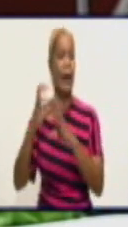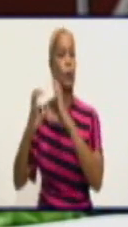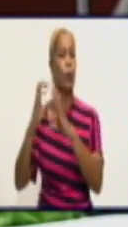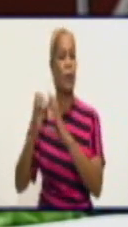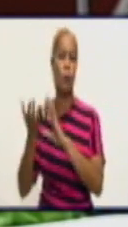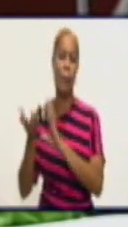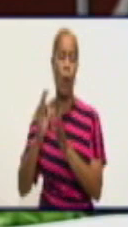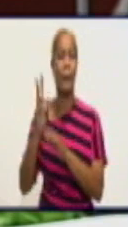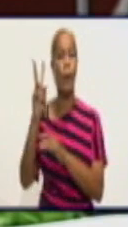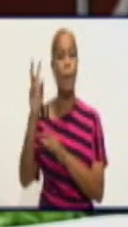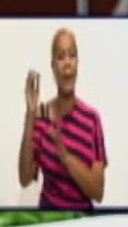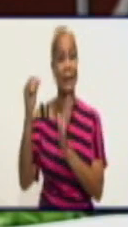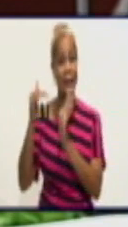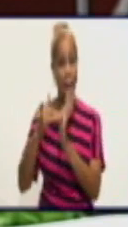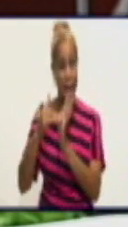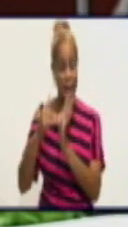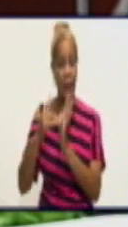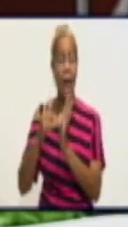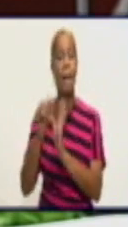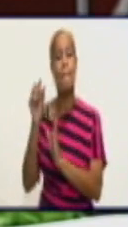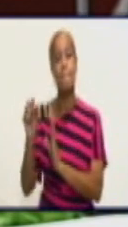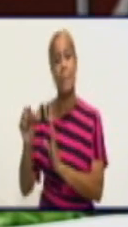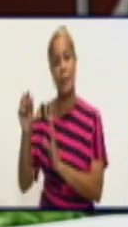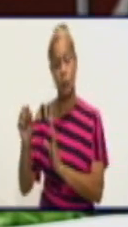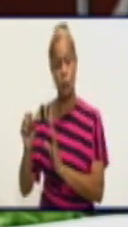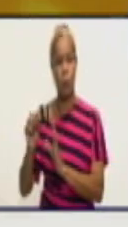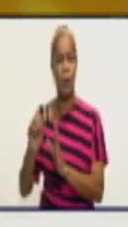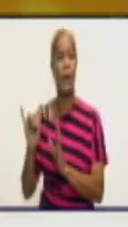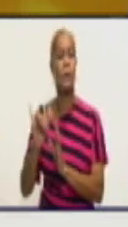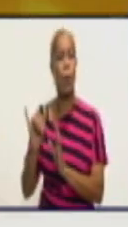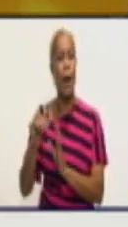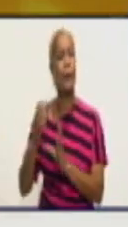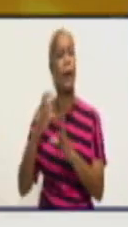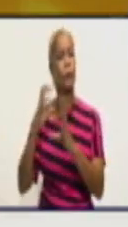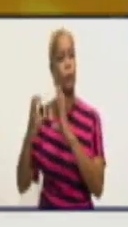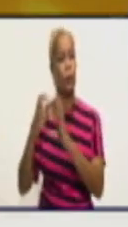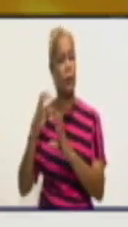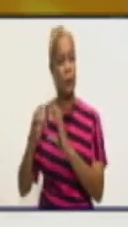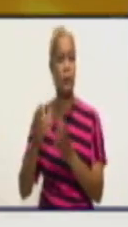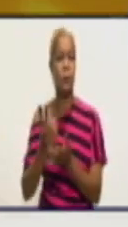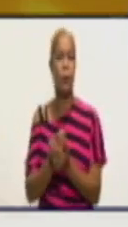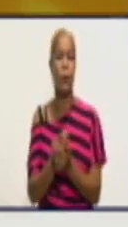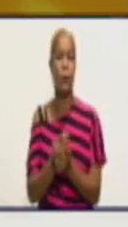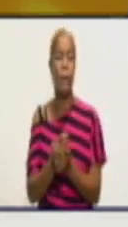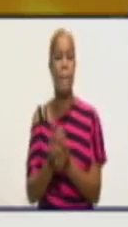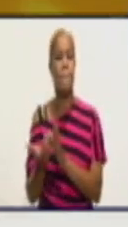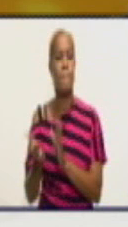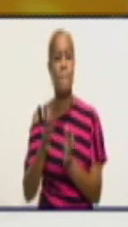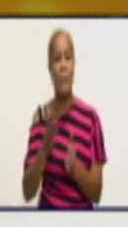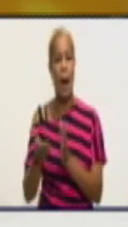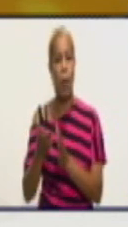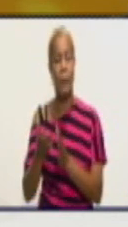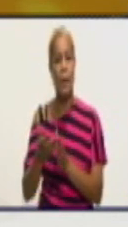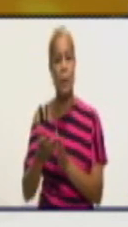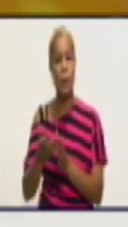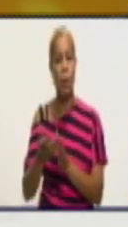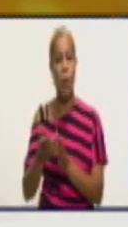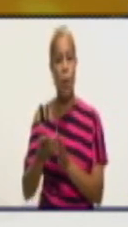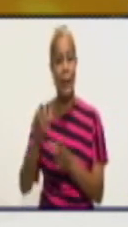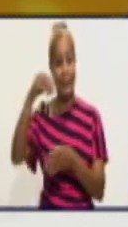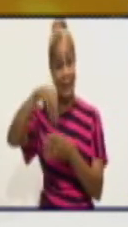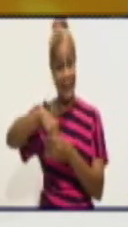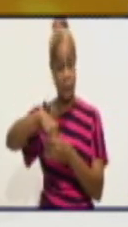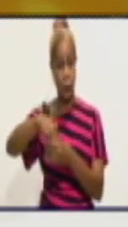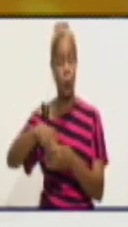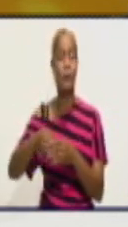personas. Más o menos, Cautocristo viene siendo como la población similar a la población que abarca el área de salud del Policlínico 13